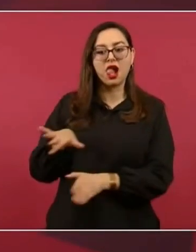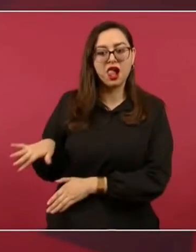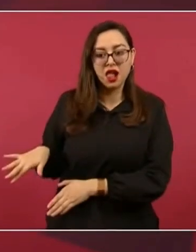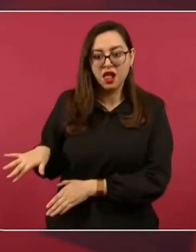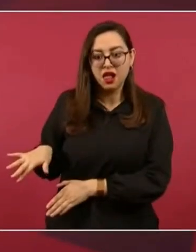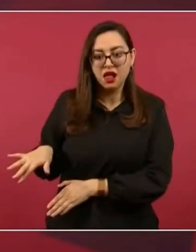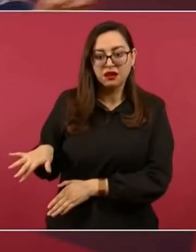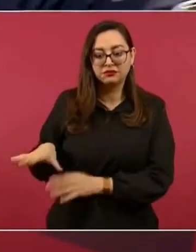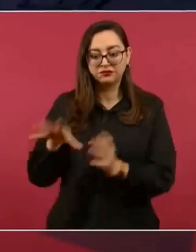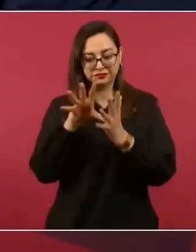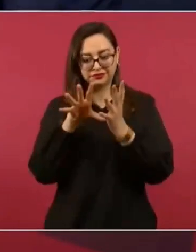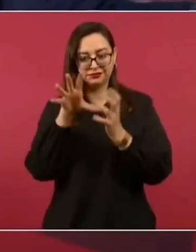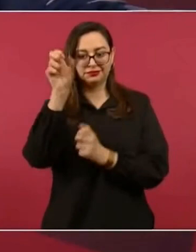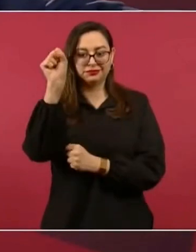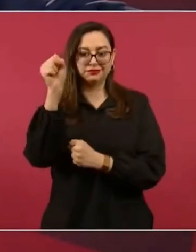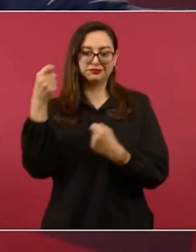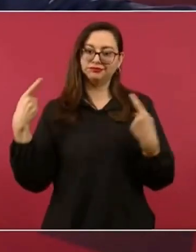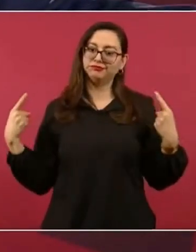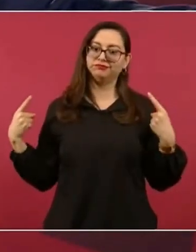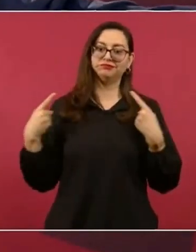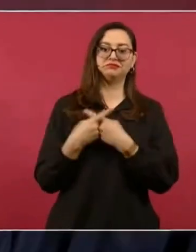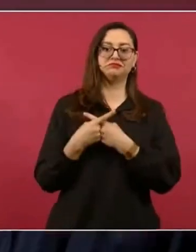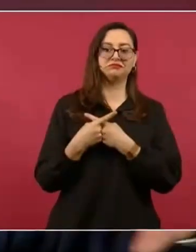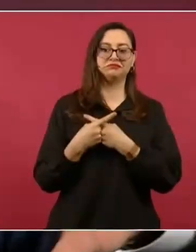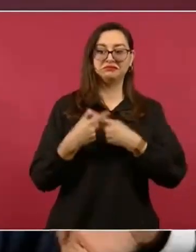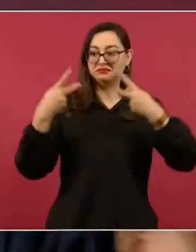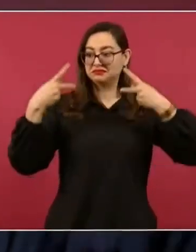y desde luego marginar al pueblo,